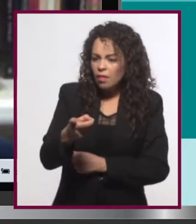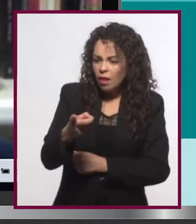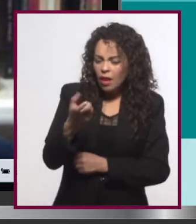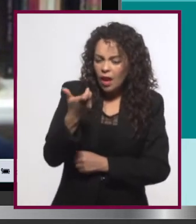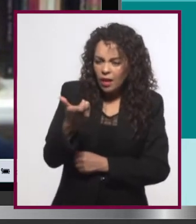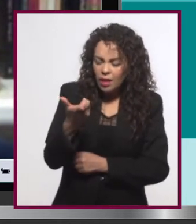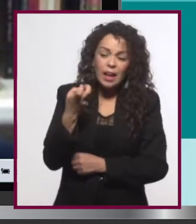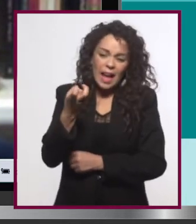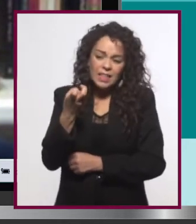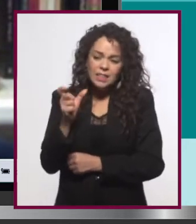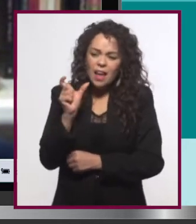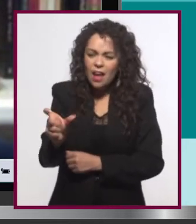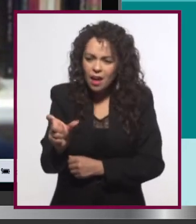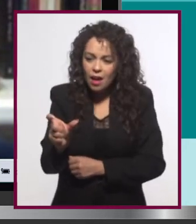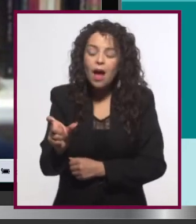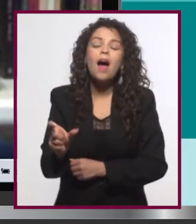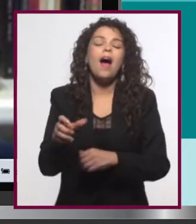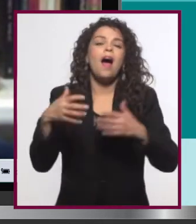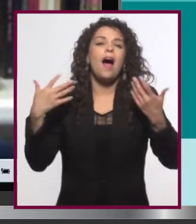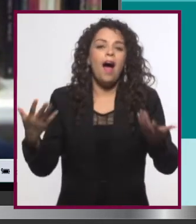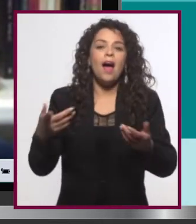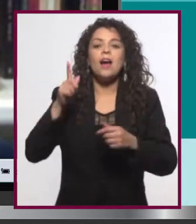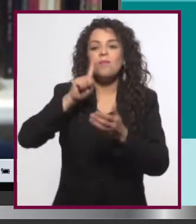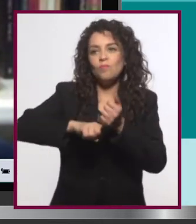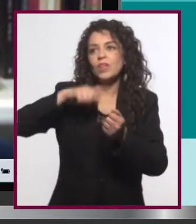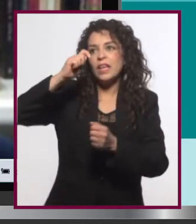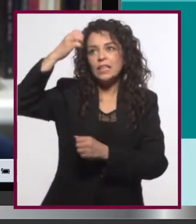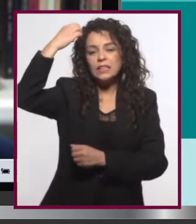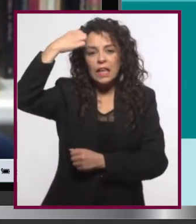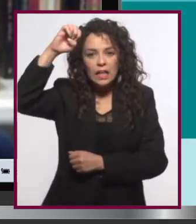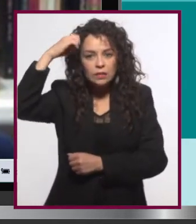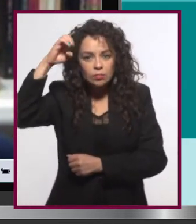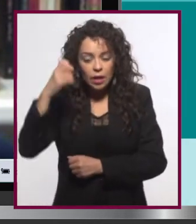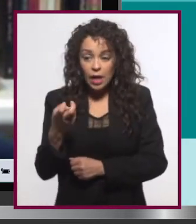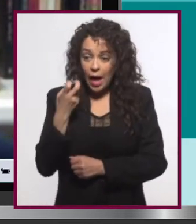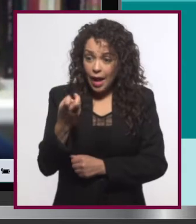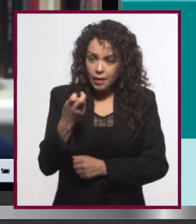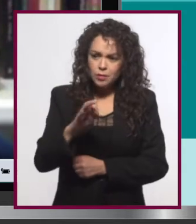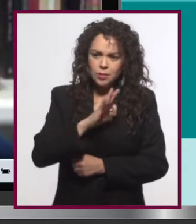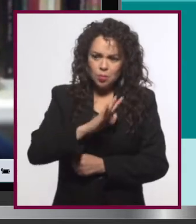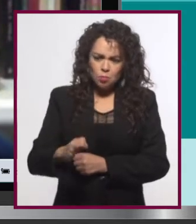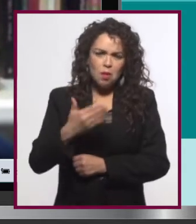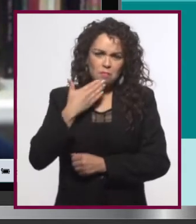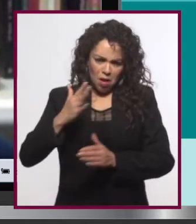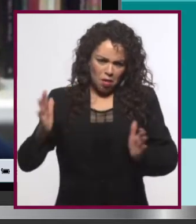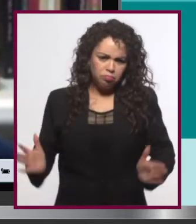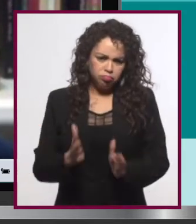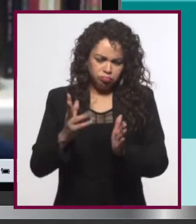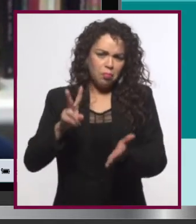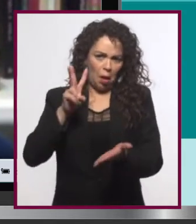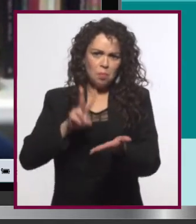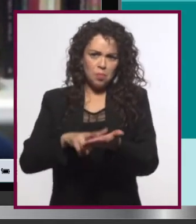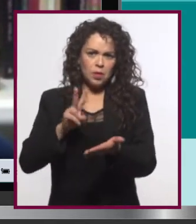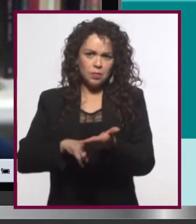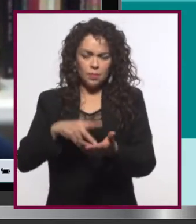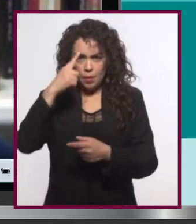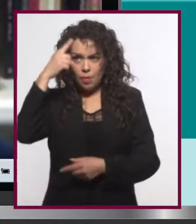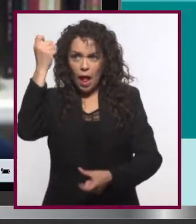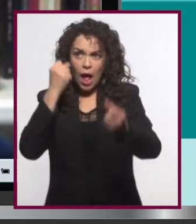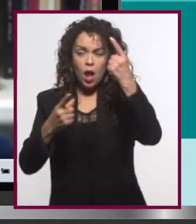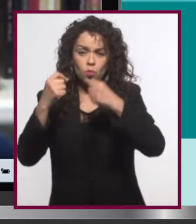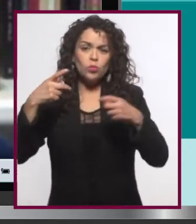otro tipo de experiencia. Y esa experiencia puede ser estimulante, puede ser valiosa para